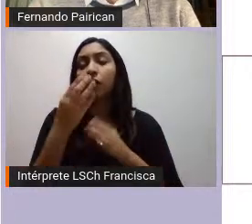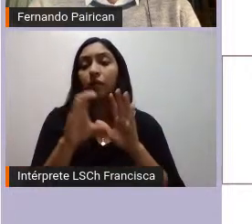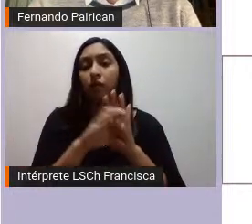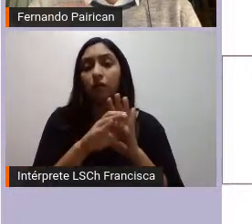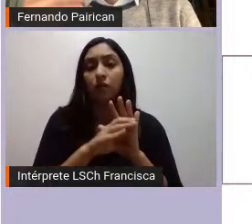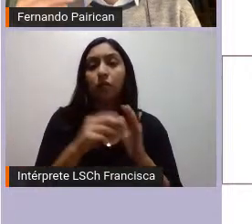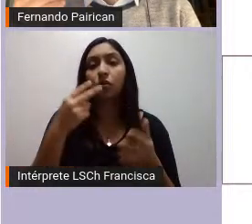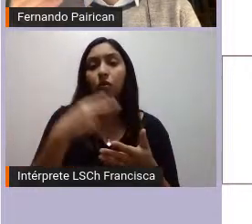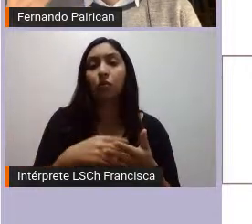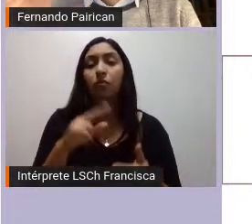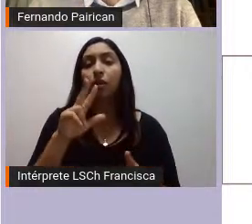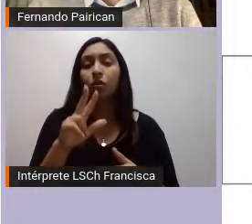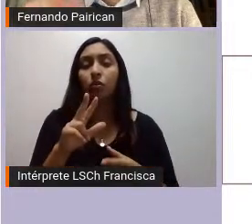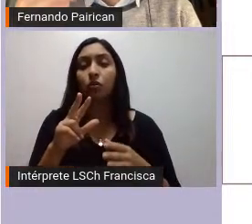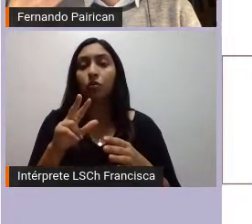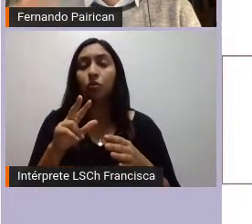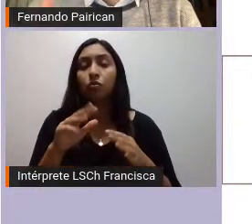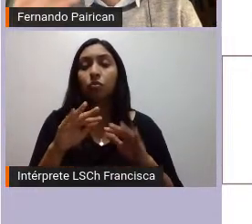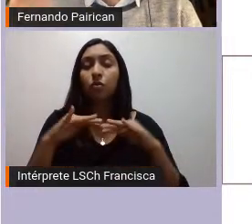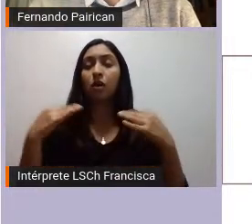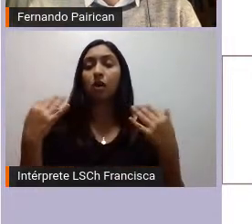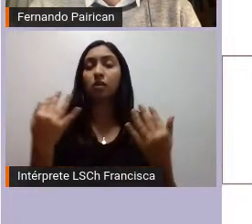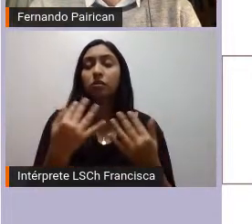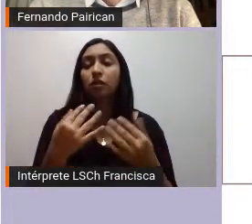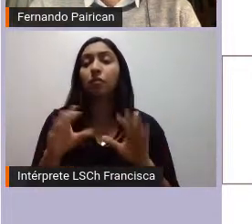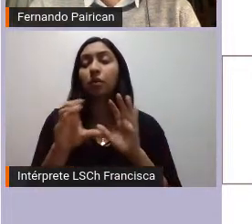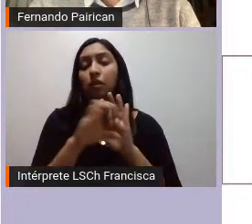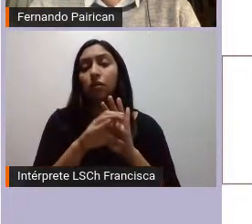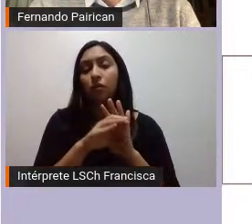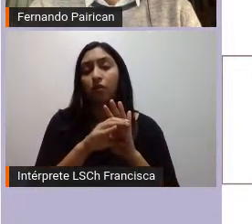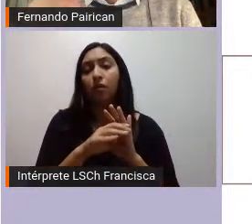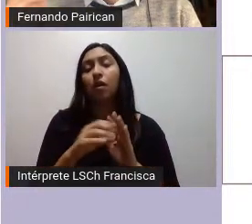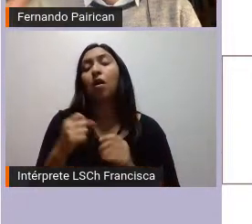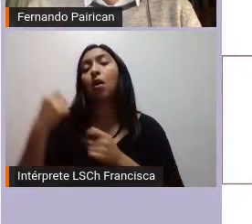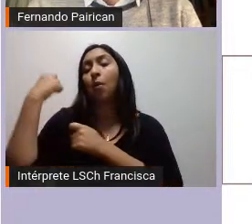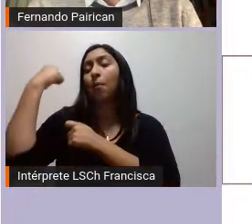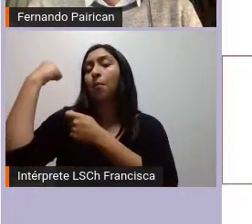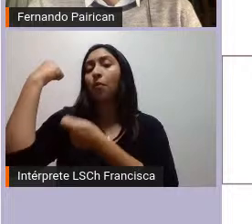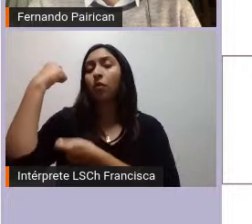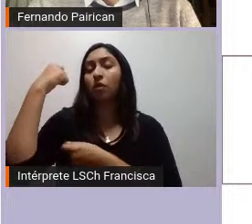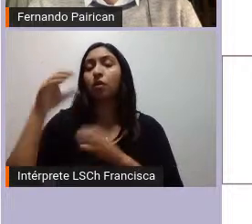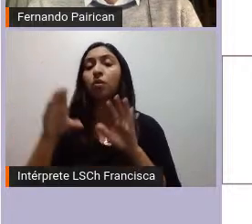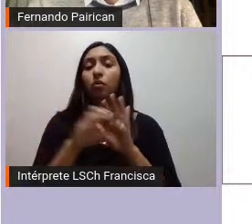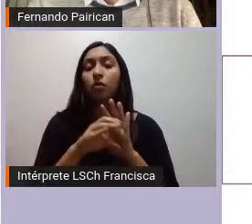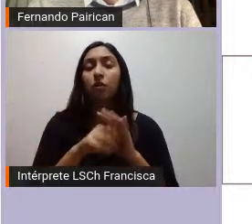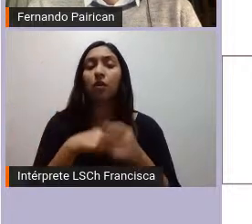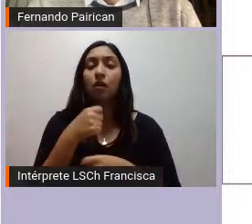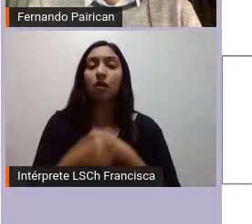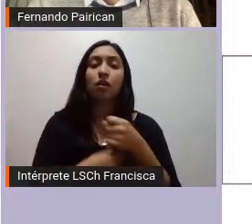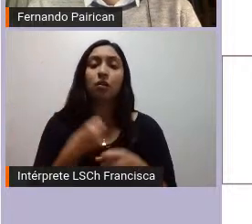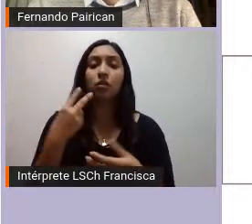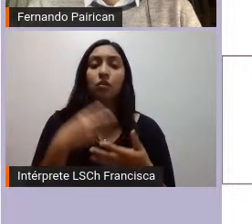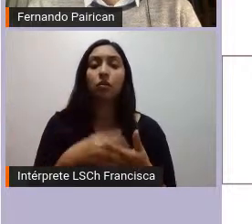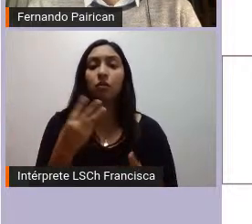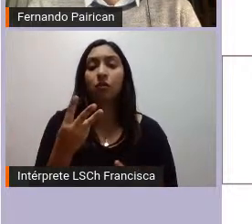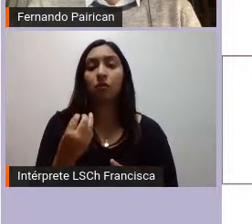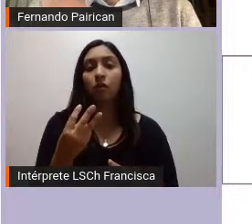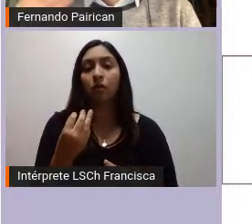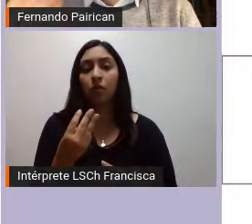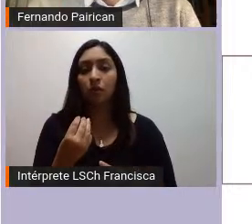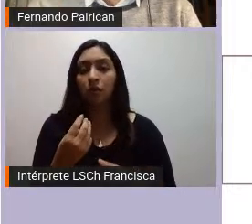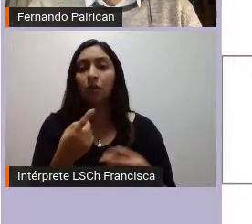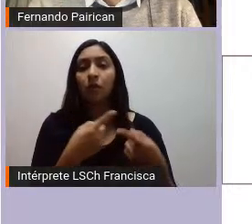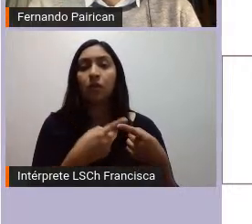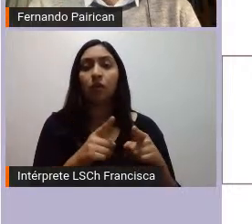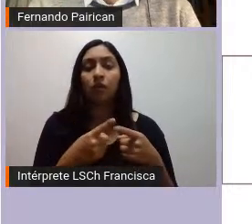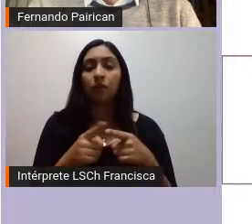constituyente en el año 2012 construir un poder constituyente para una nueva constitución año 2013 la urinacionalidad interculturalidad